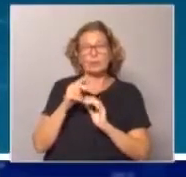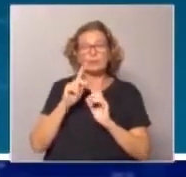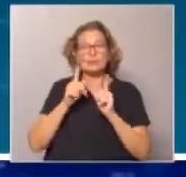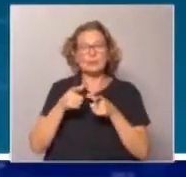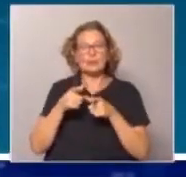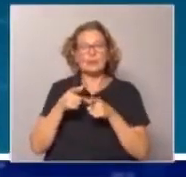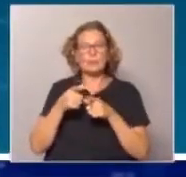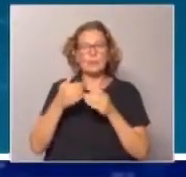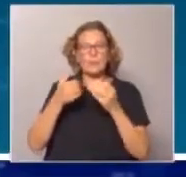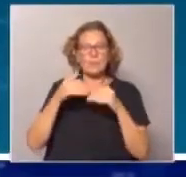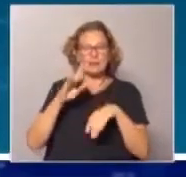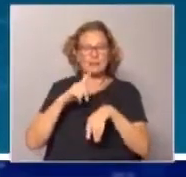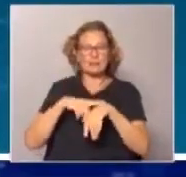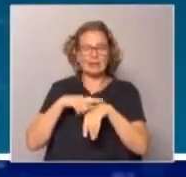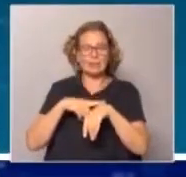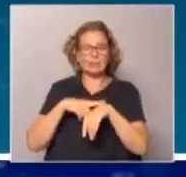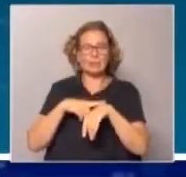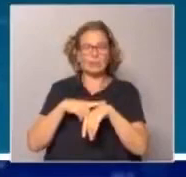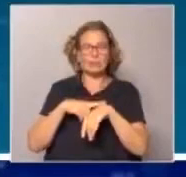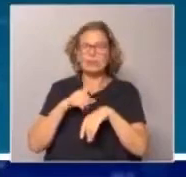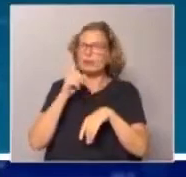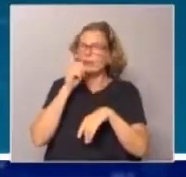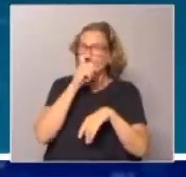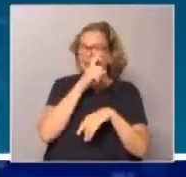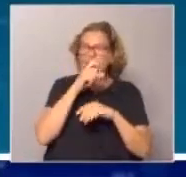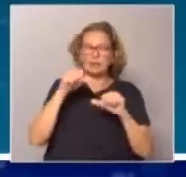y es que a mayores tiempos, más difícil se hace sostener esas medidas.